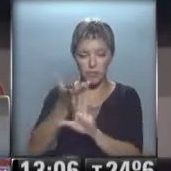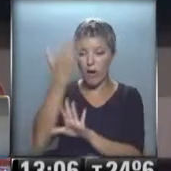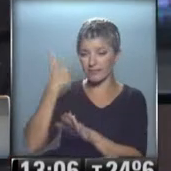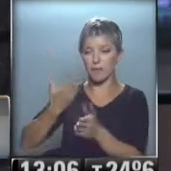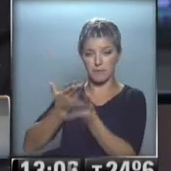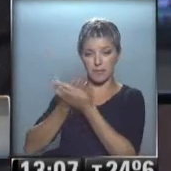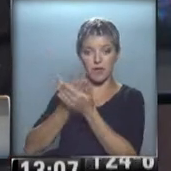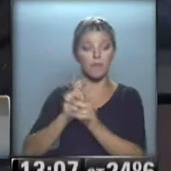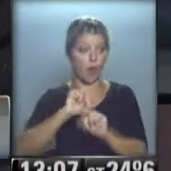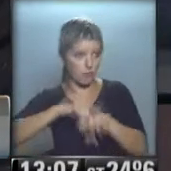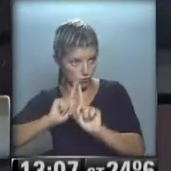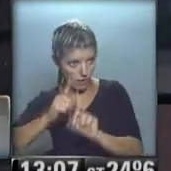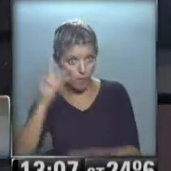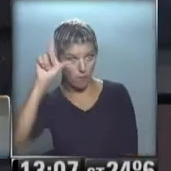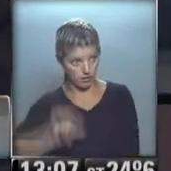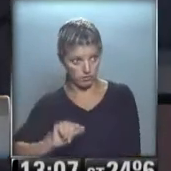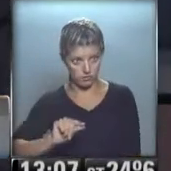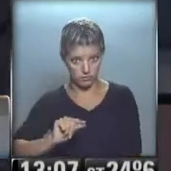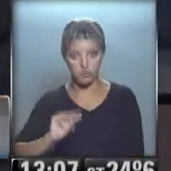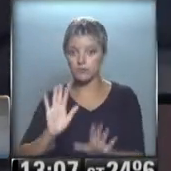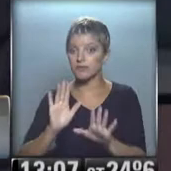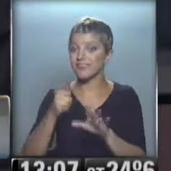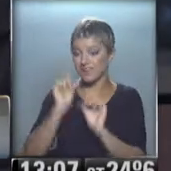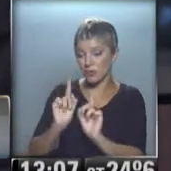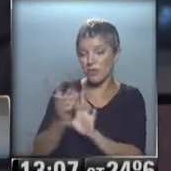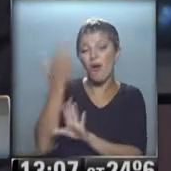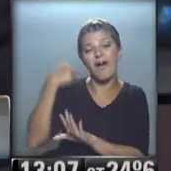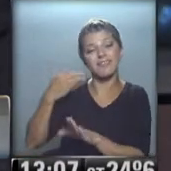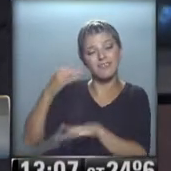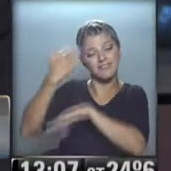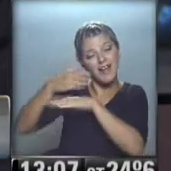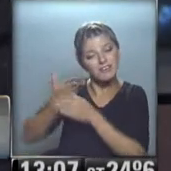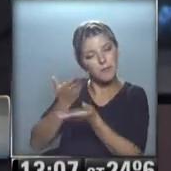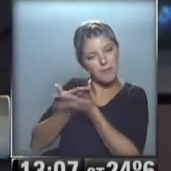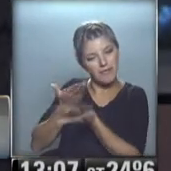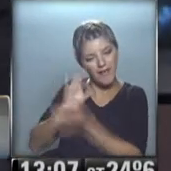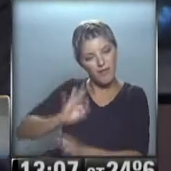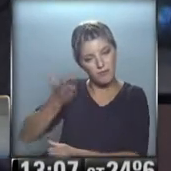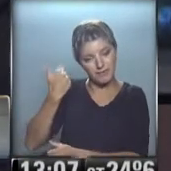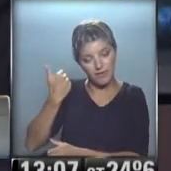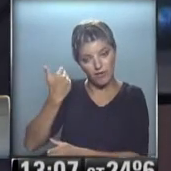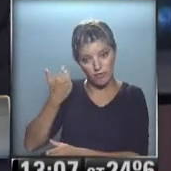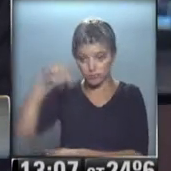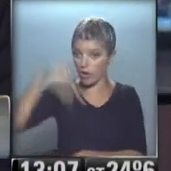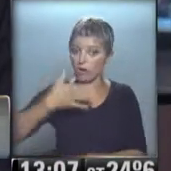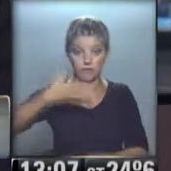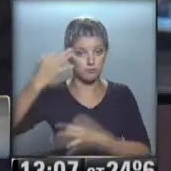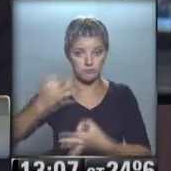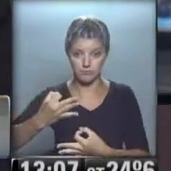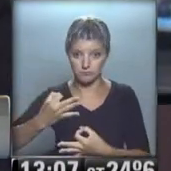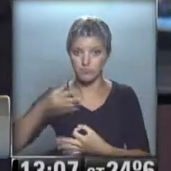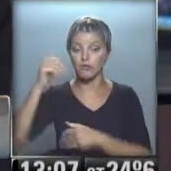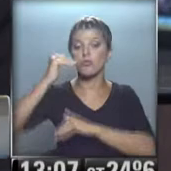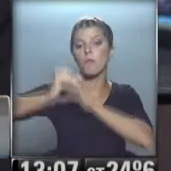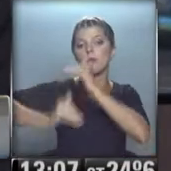barato, que eran los reclamos que hacía la calle el año pasado. Un gobierno que entra en este proceso de